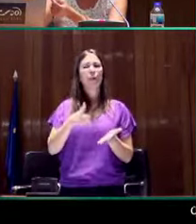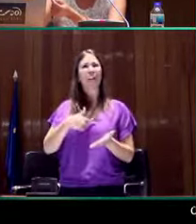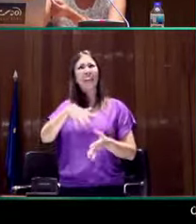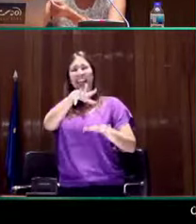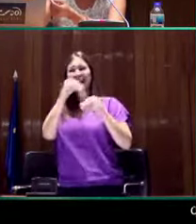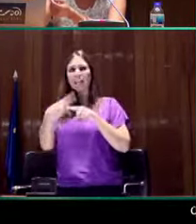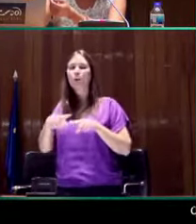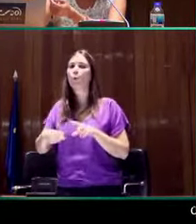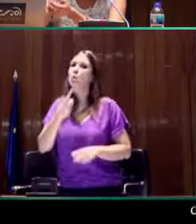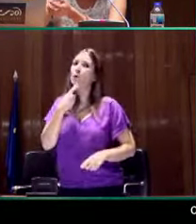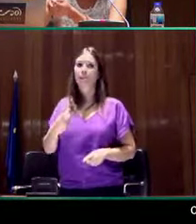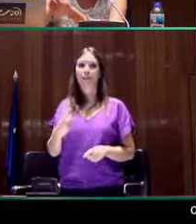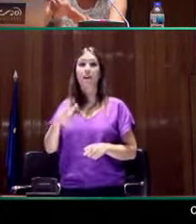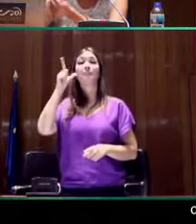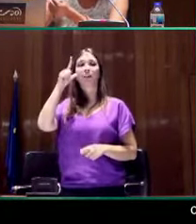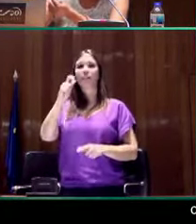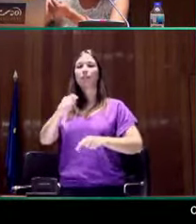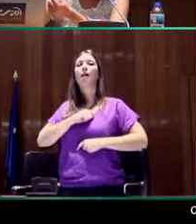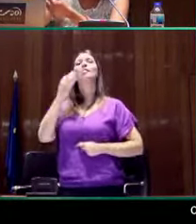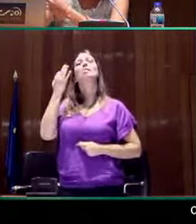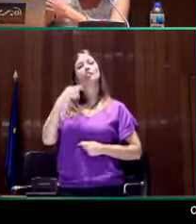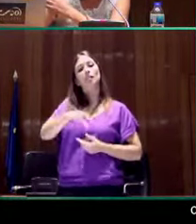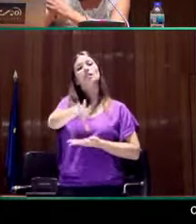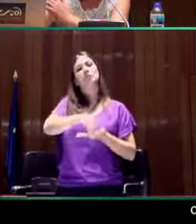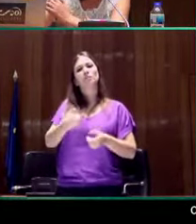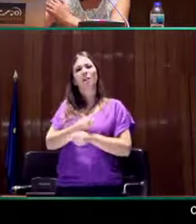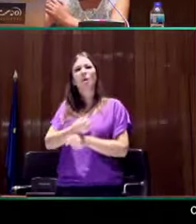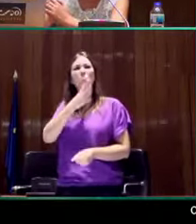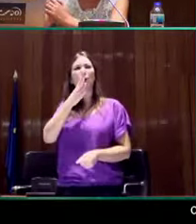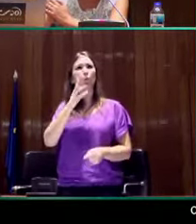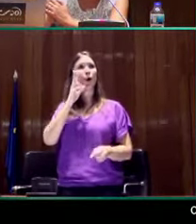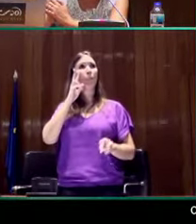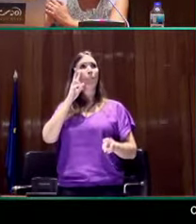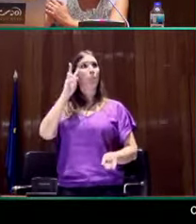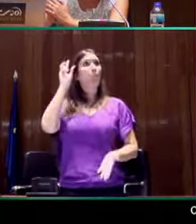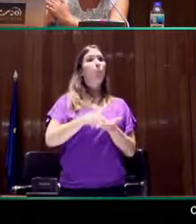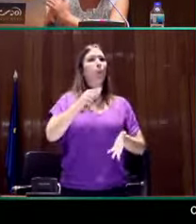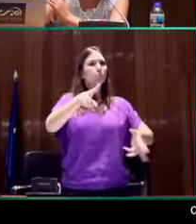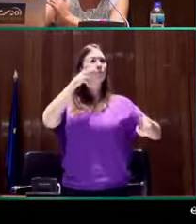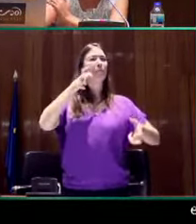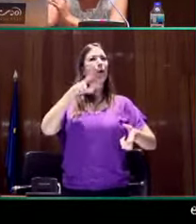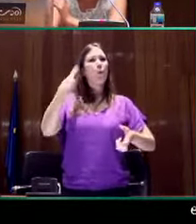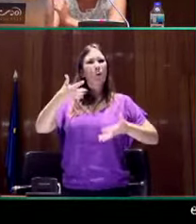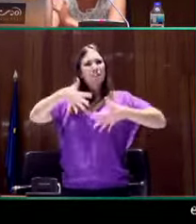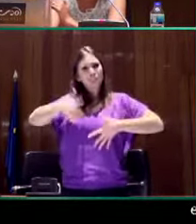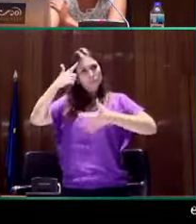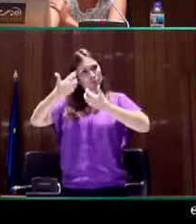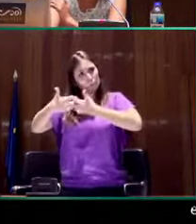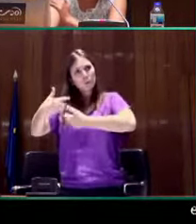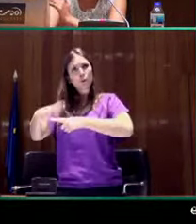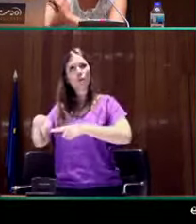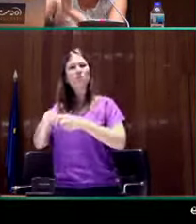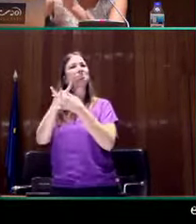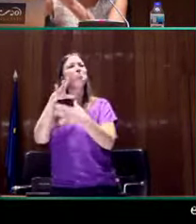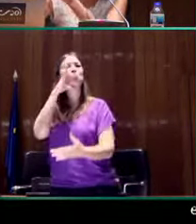hemos partido de esta ruptura para trabajar el porqué se produce en esta ruptura en comparación con lo que se está haciendo en los